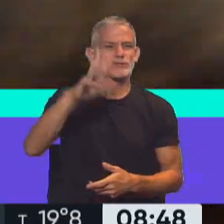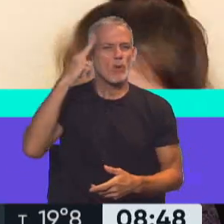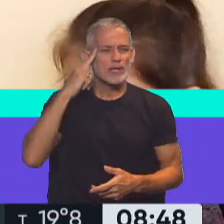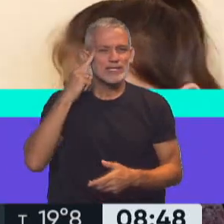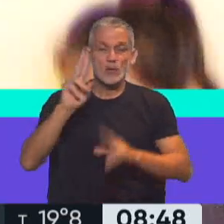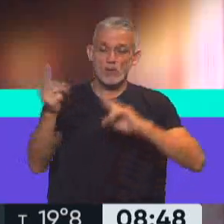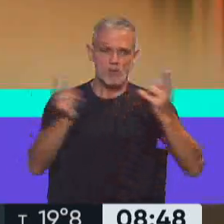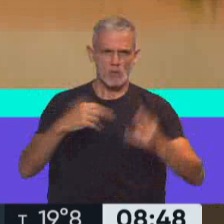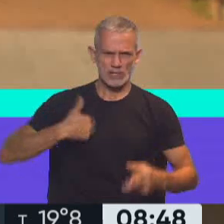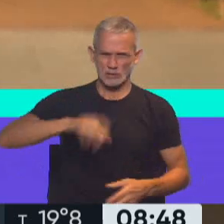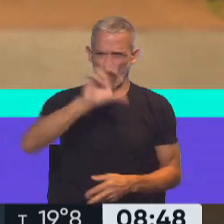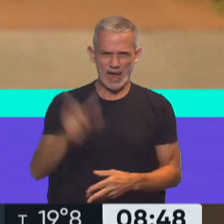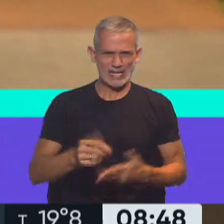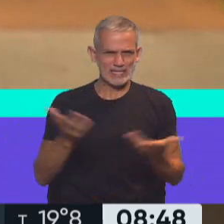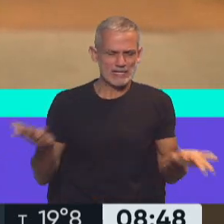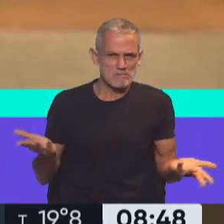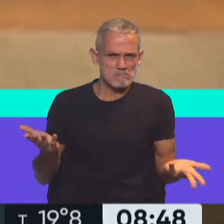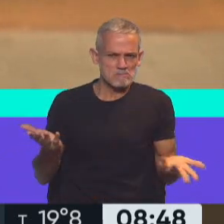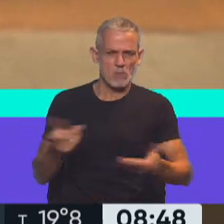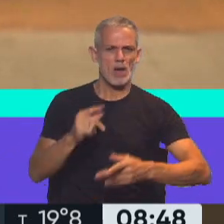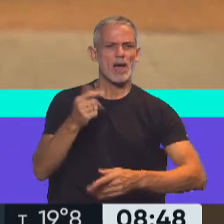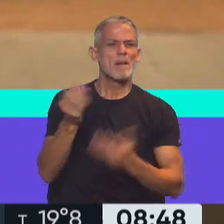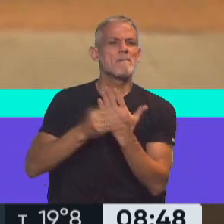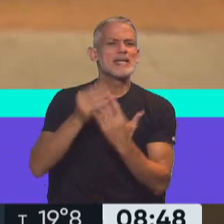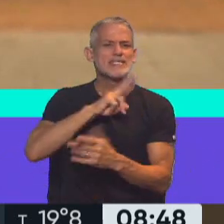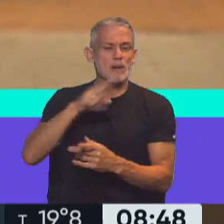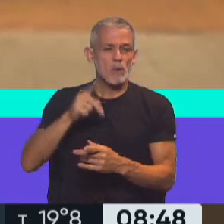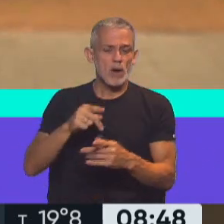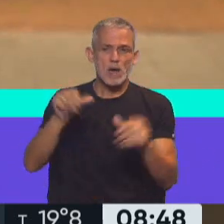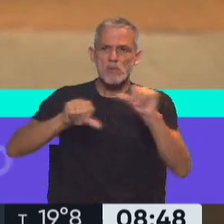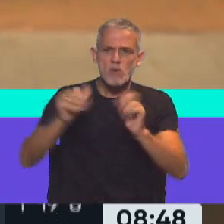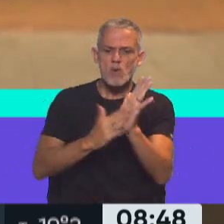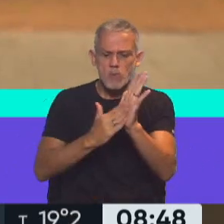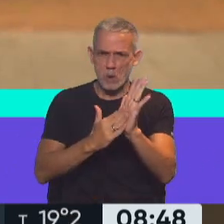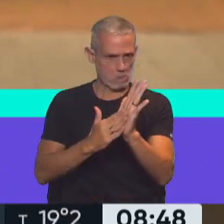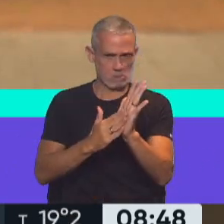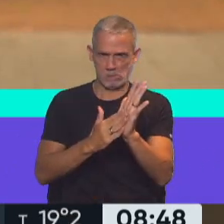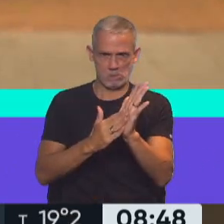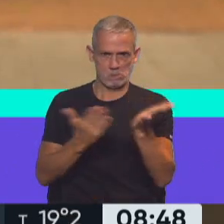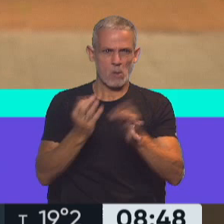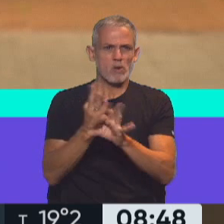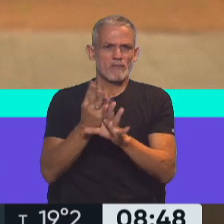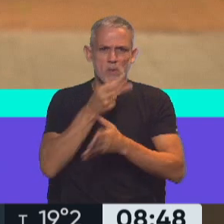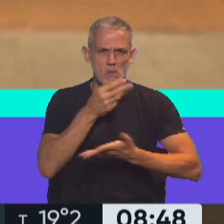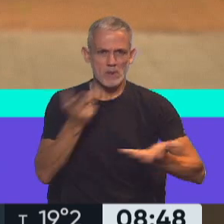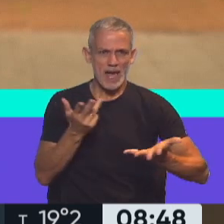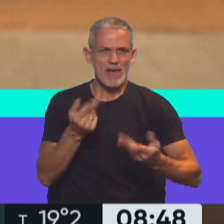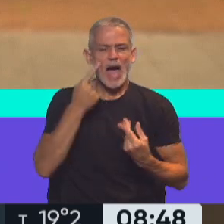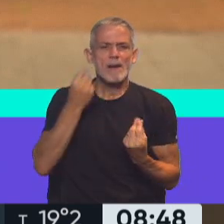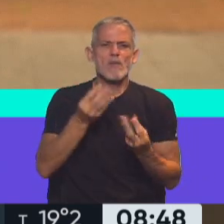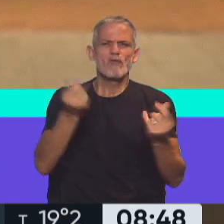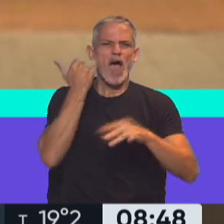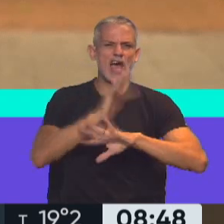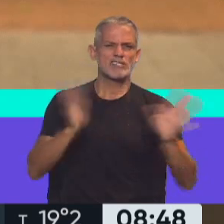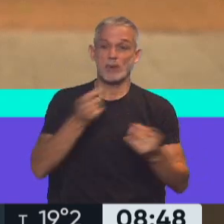muertes en todo el país. Y no presenta a la ministra ninguna prueba ni científica ni ningún respaldo de tipo profesional que amerite poner fin,